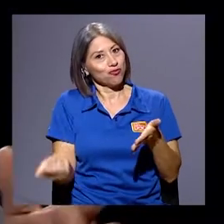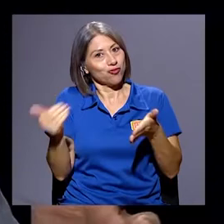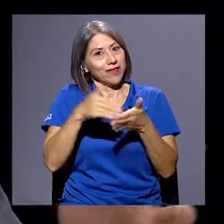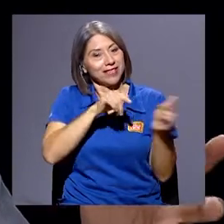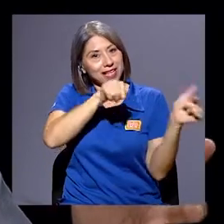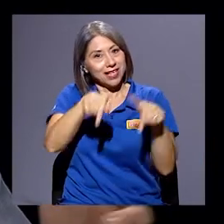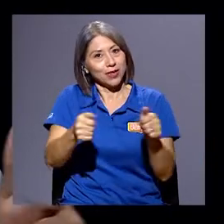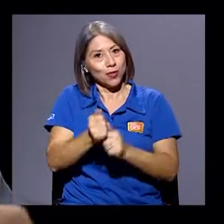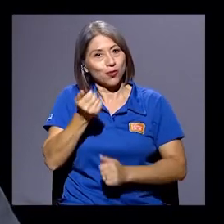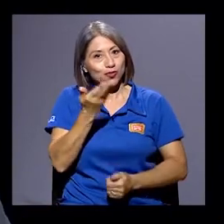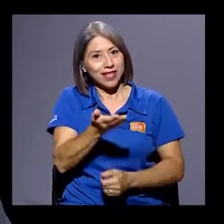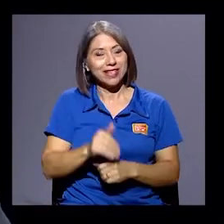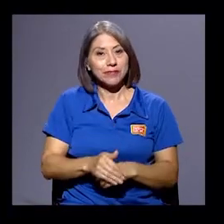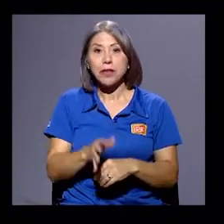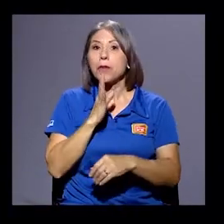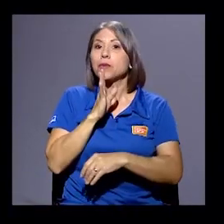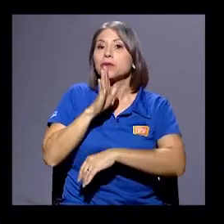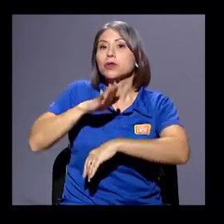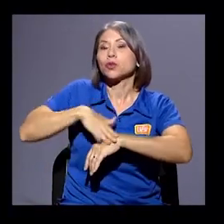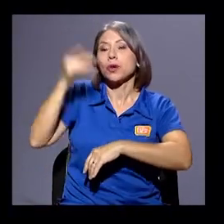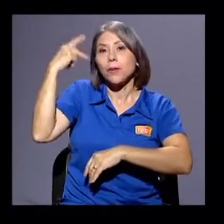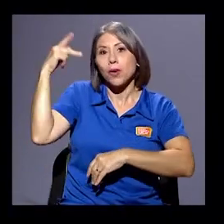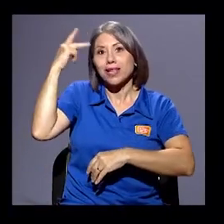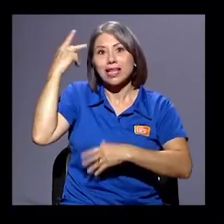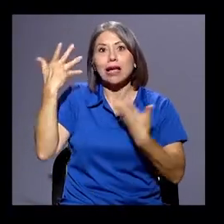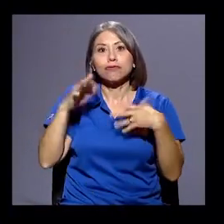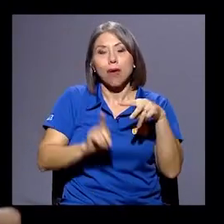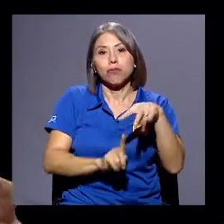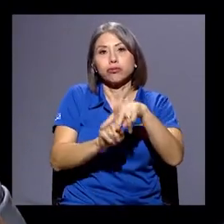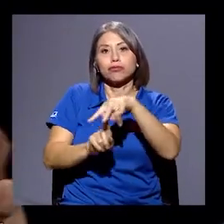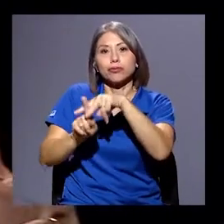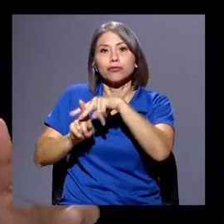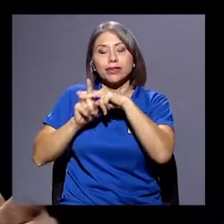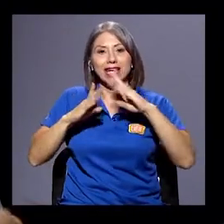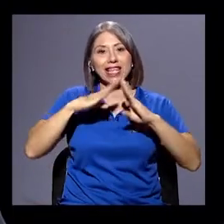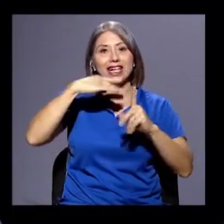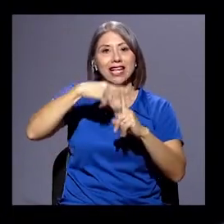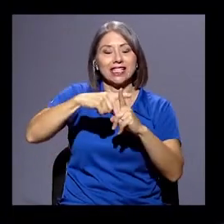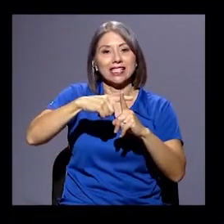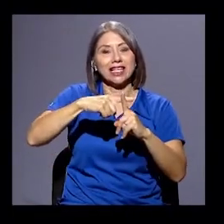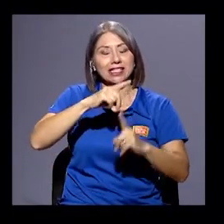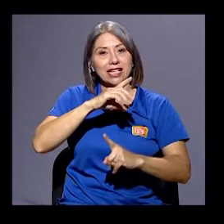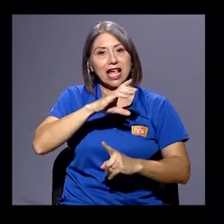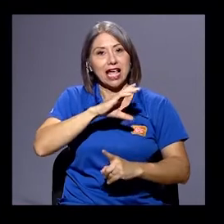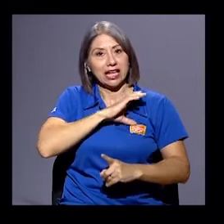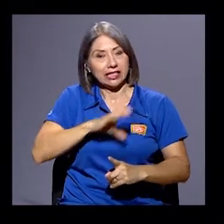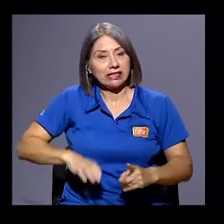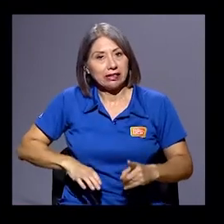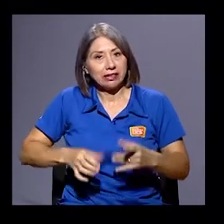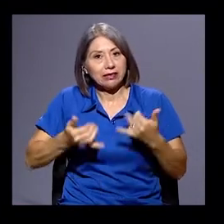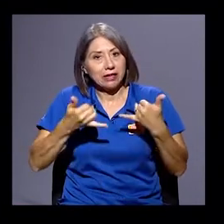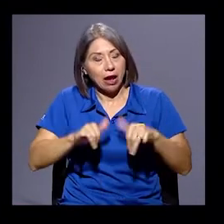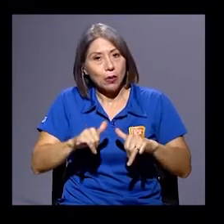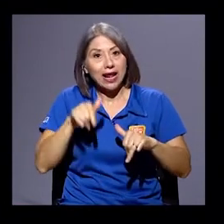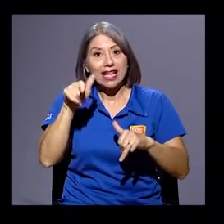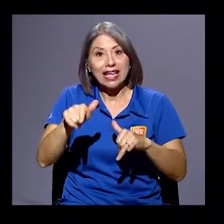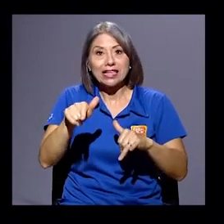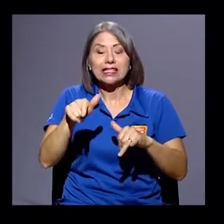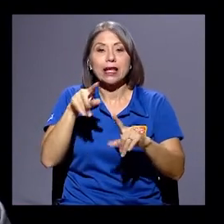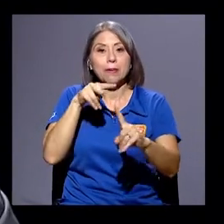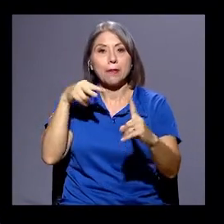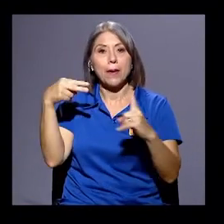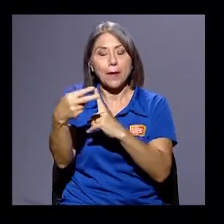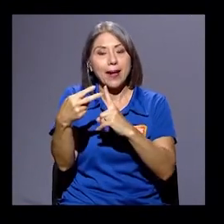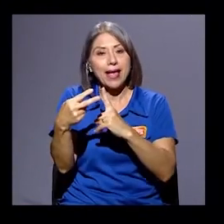Bueno, vamos a hablar de política y sobre todo de la aparición de las iglesias neopentecostales en este panorama electoral democrático